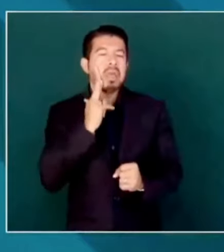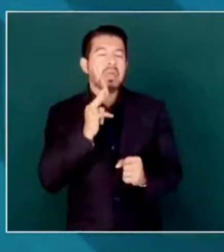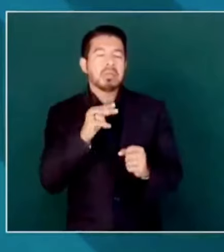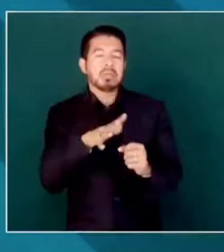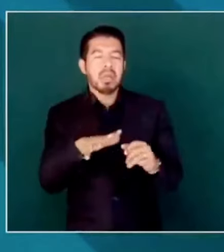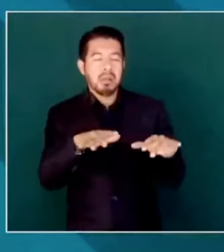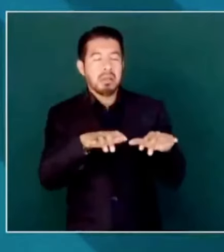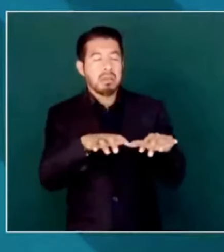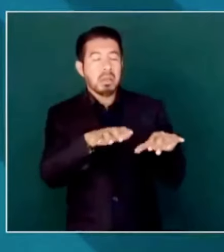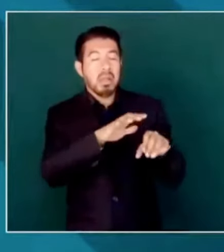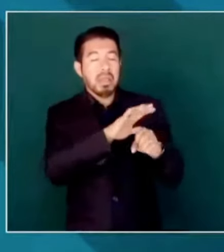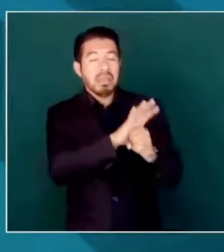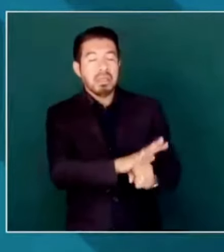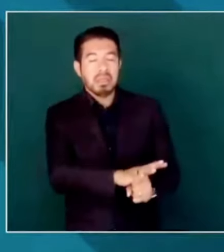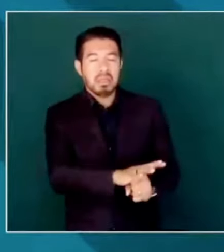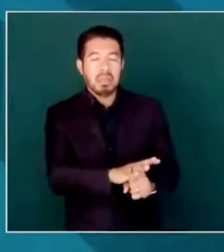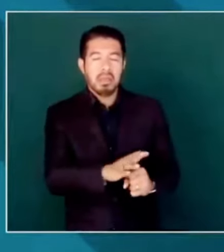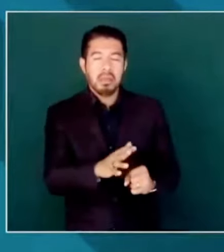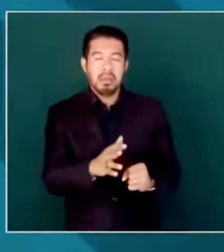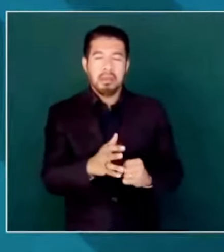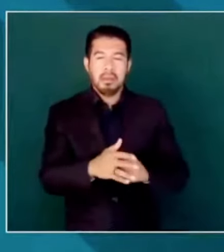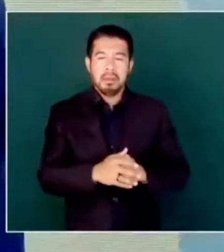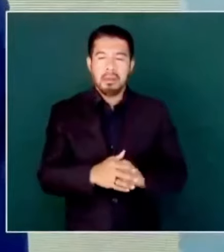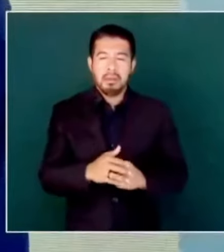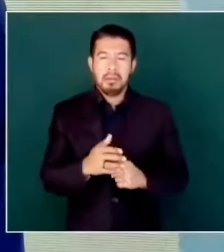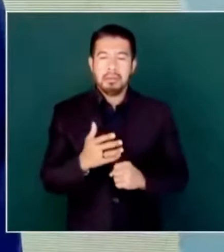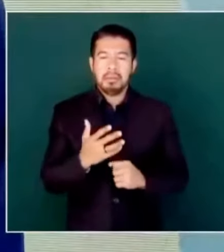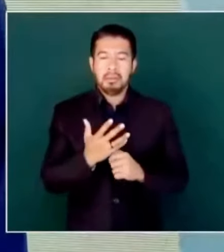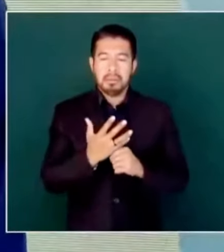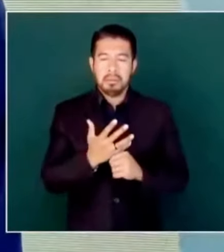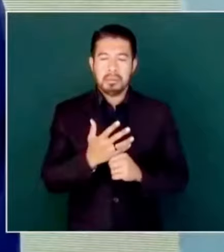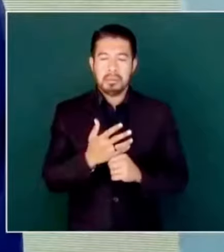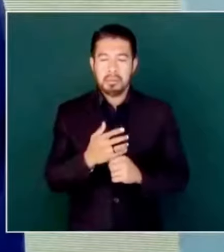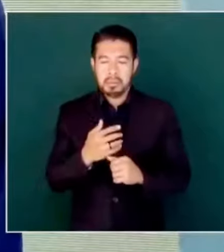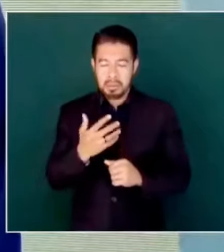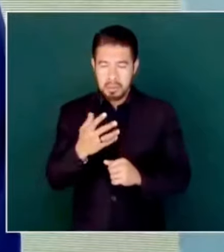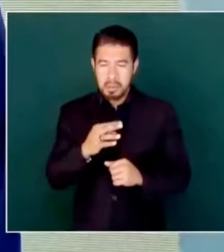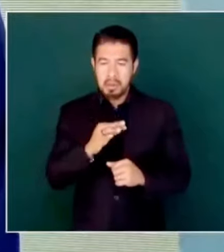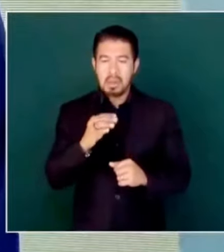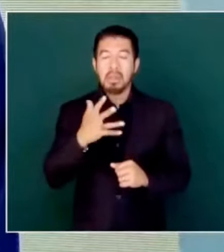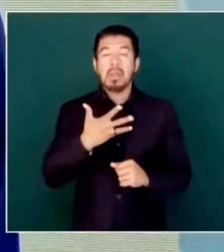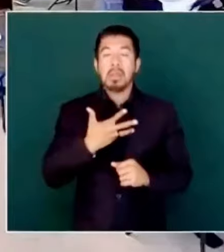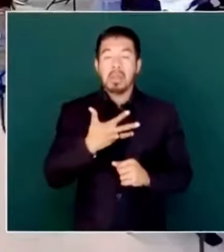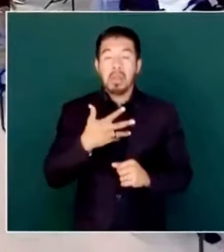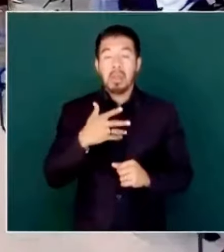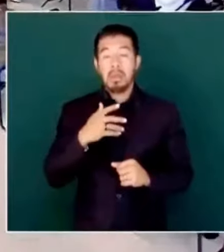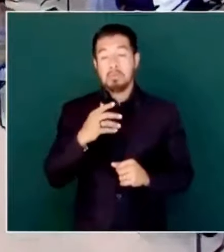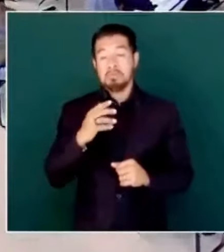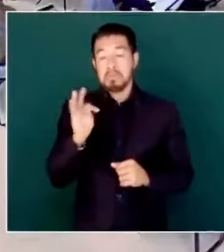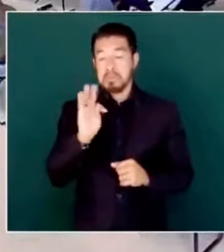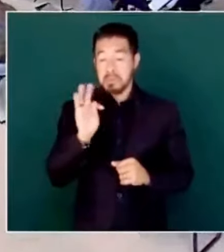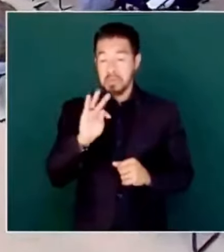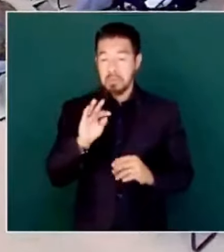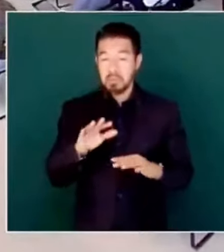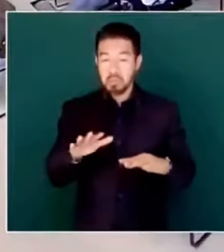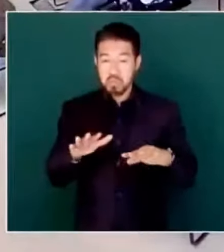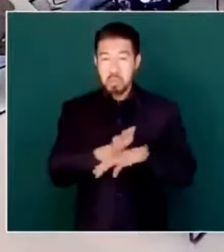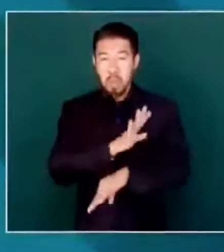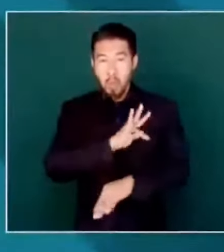Entonces, pensaba que podía lograrse un cambio de abajo hacia arriba